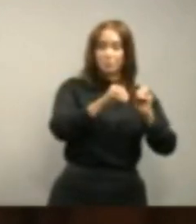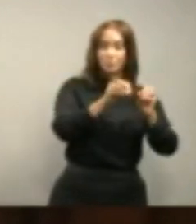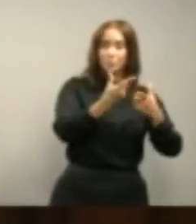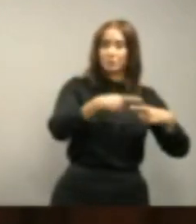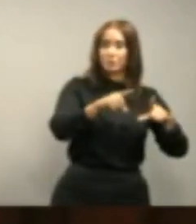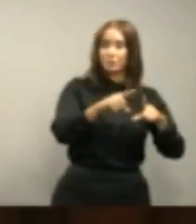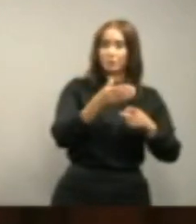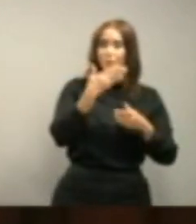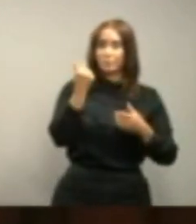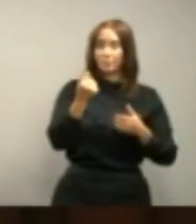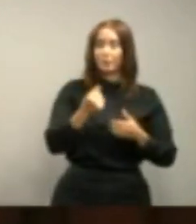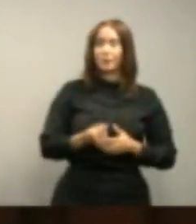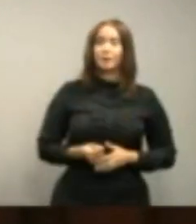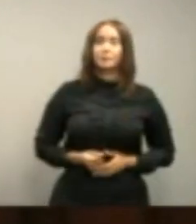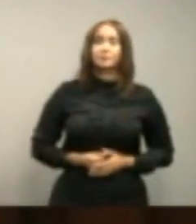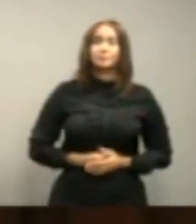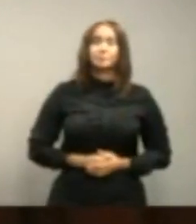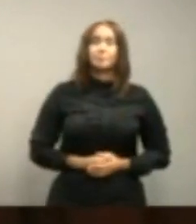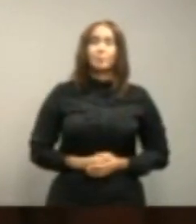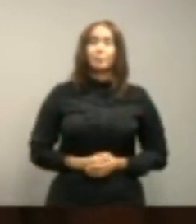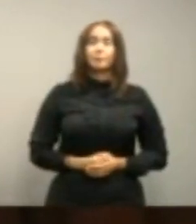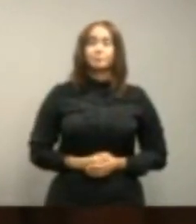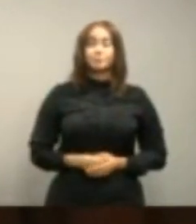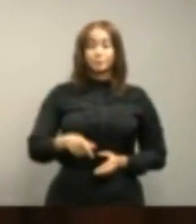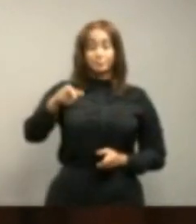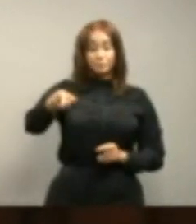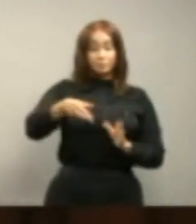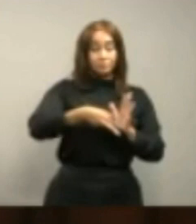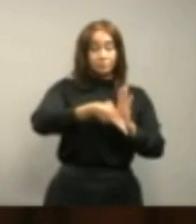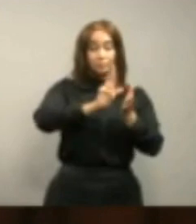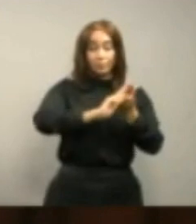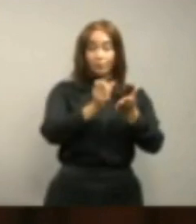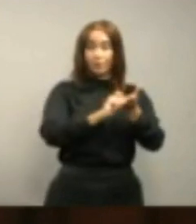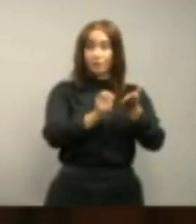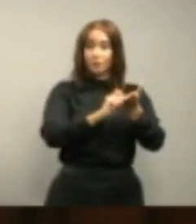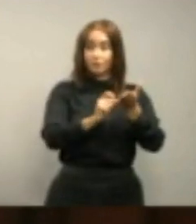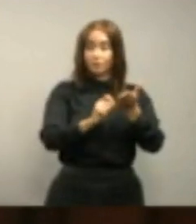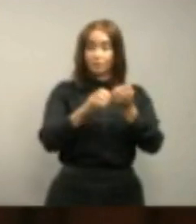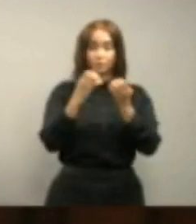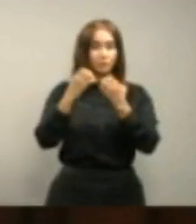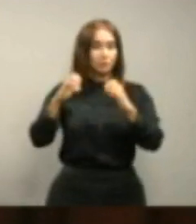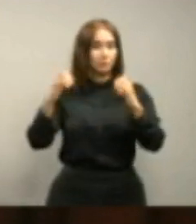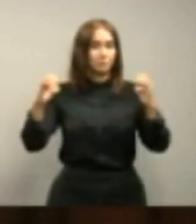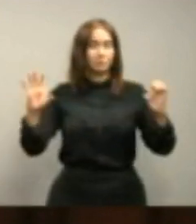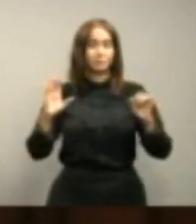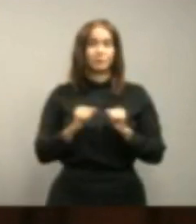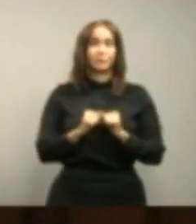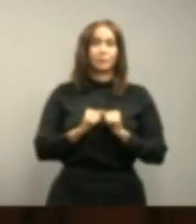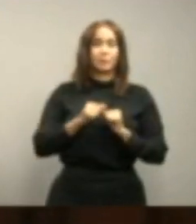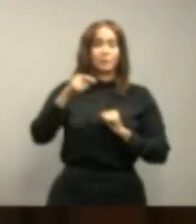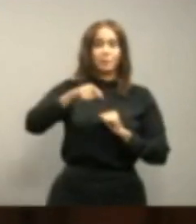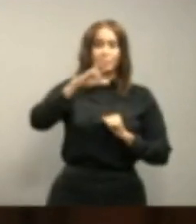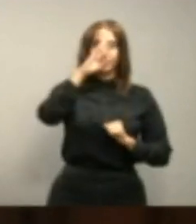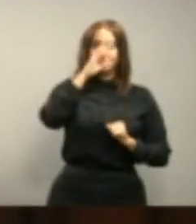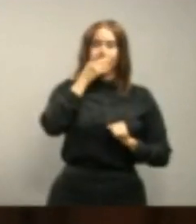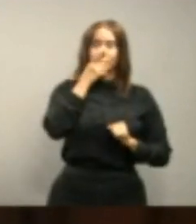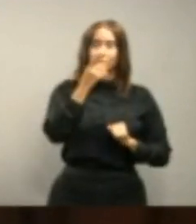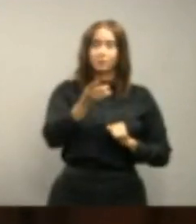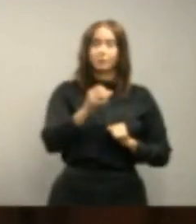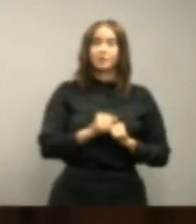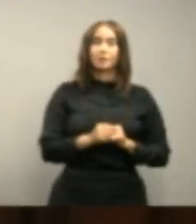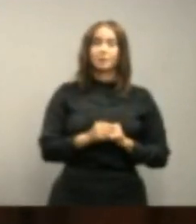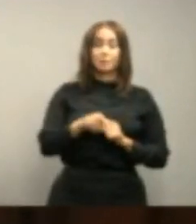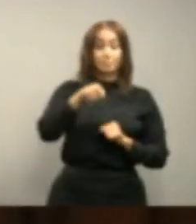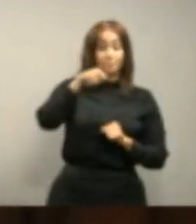y de las comunidades. Esta reforma es vital y de máxima urgencia para nuestra nación. Y para ello he